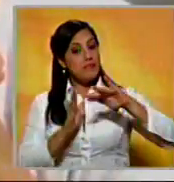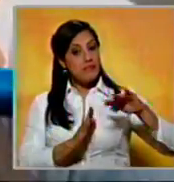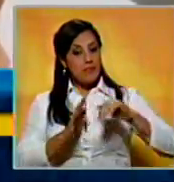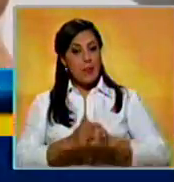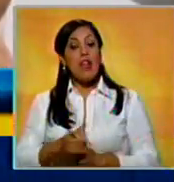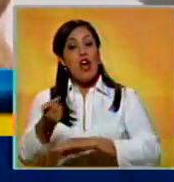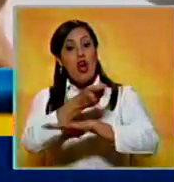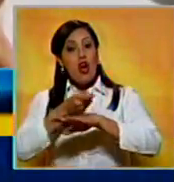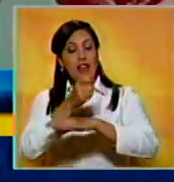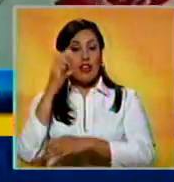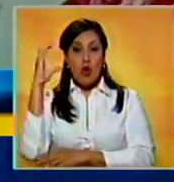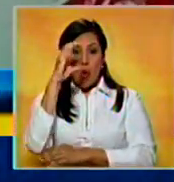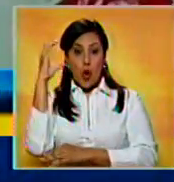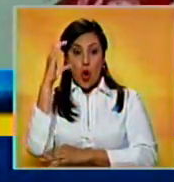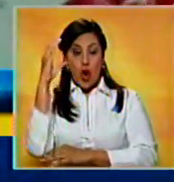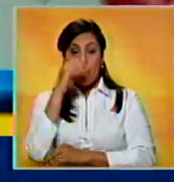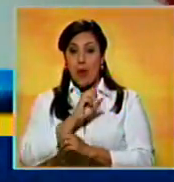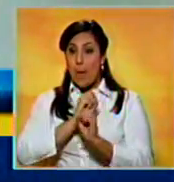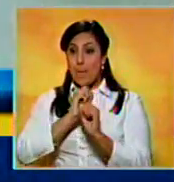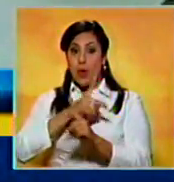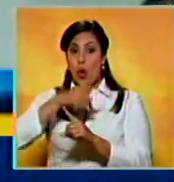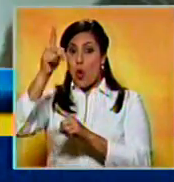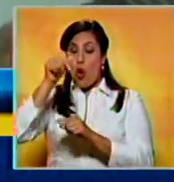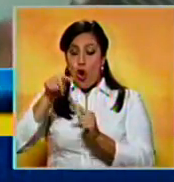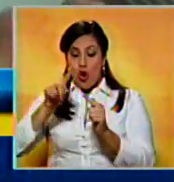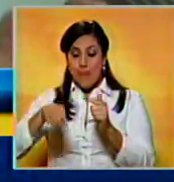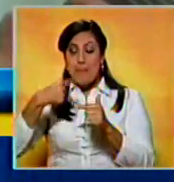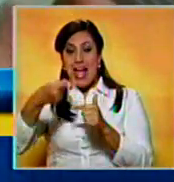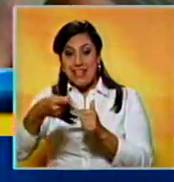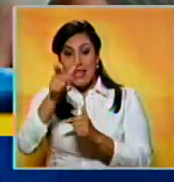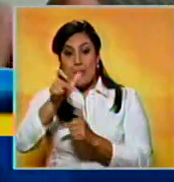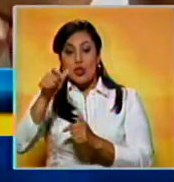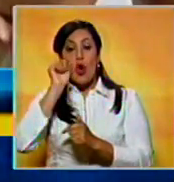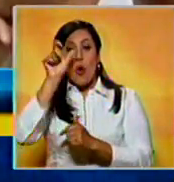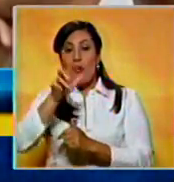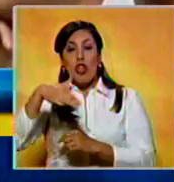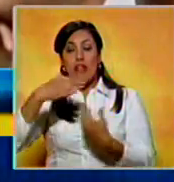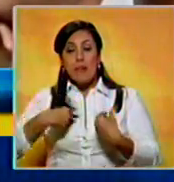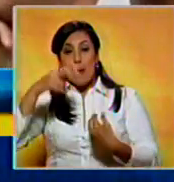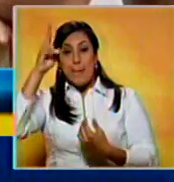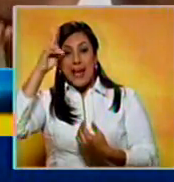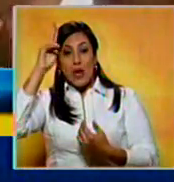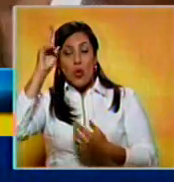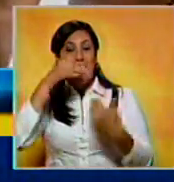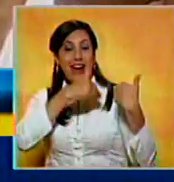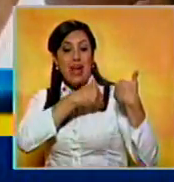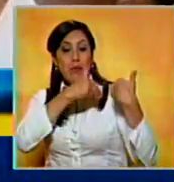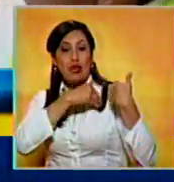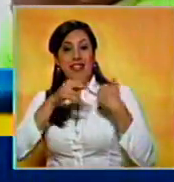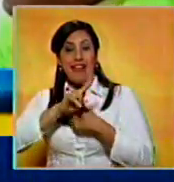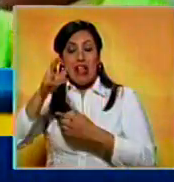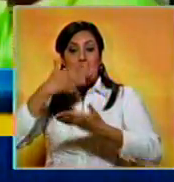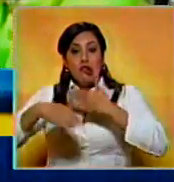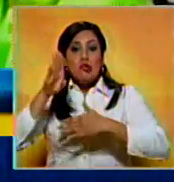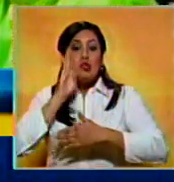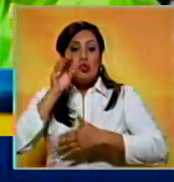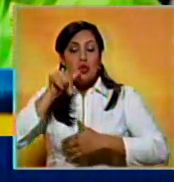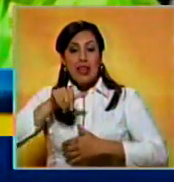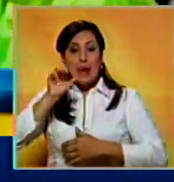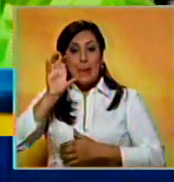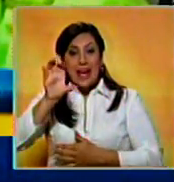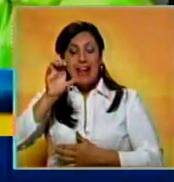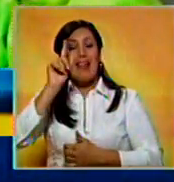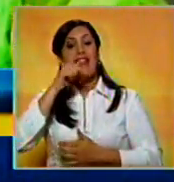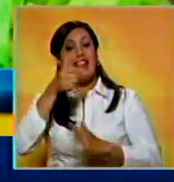El gobierno de Colombia extraditará entre hoy y mañana al ciudadano peruano Rodolfo Orellana, vinculado con una red de corrupción en su país.